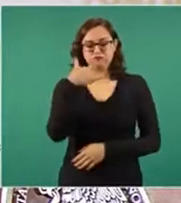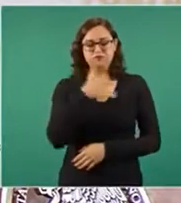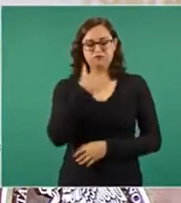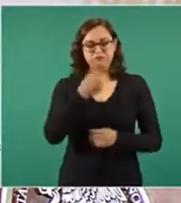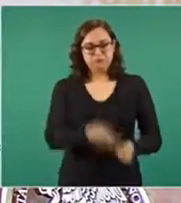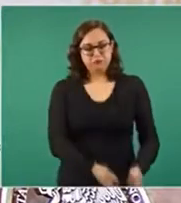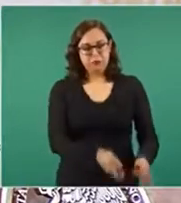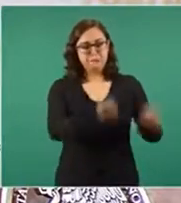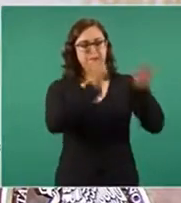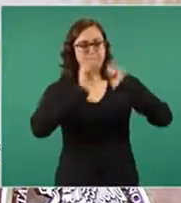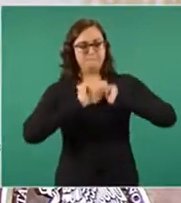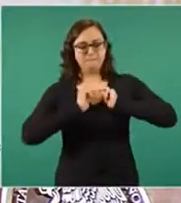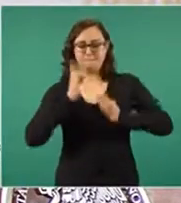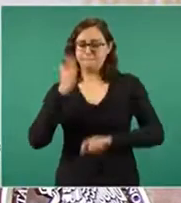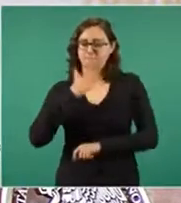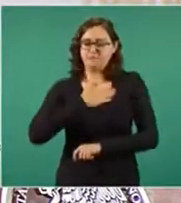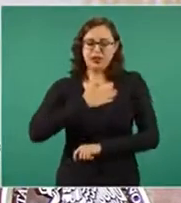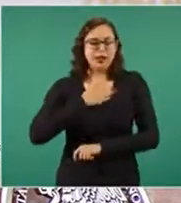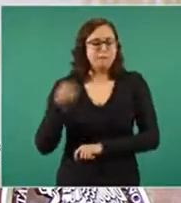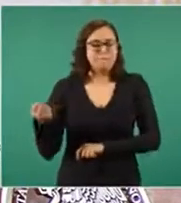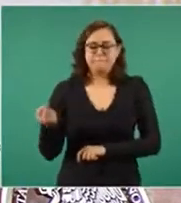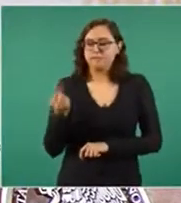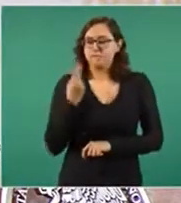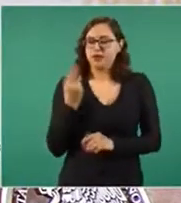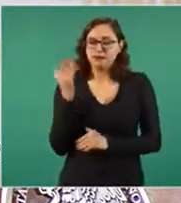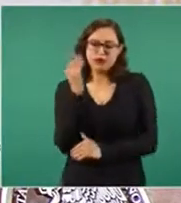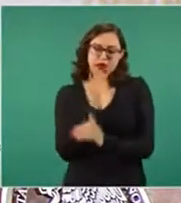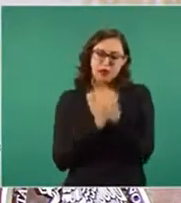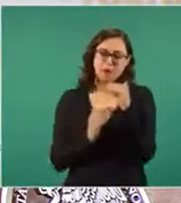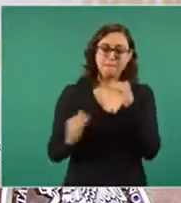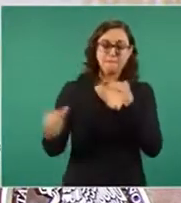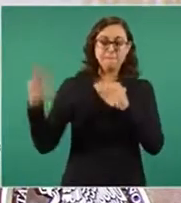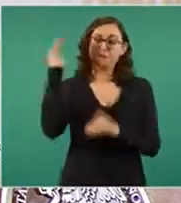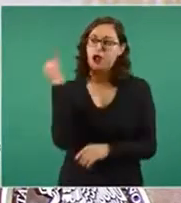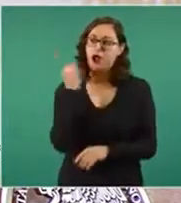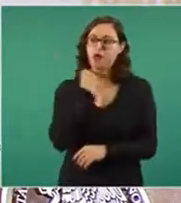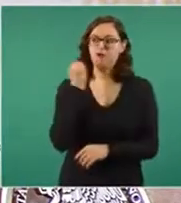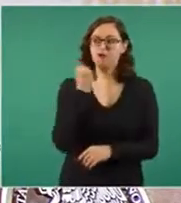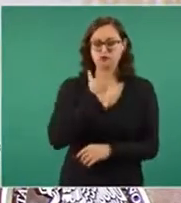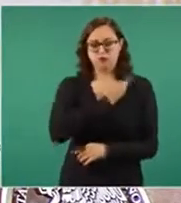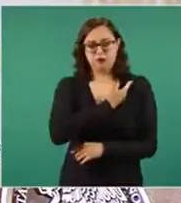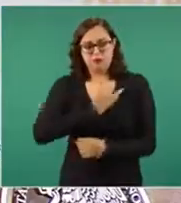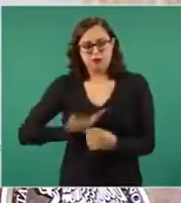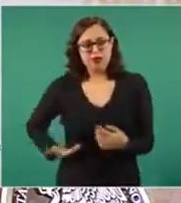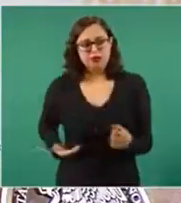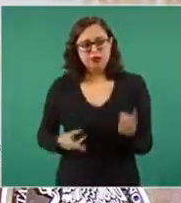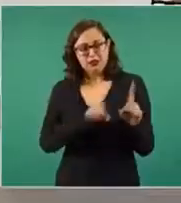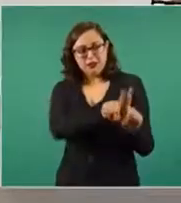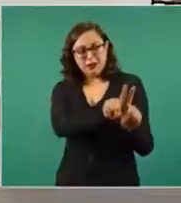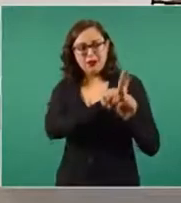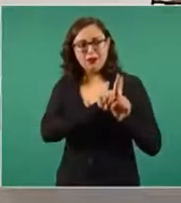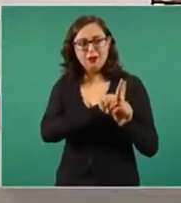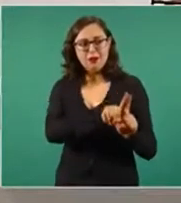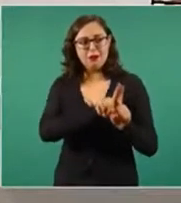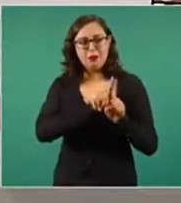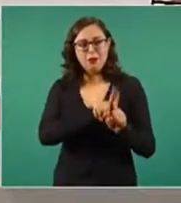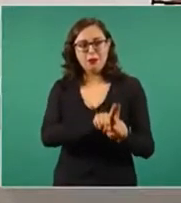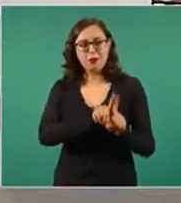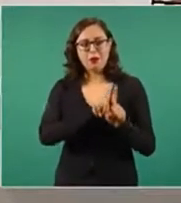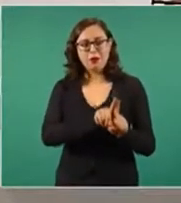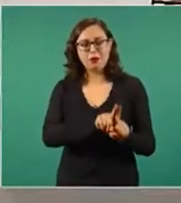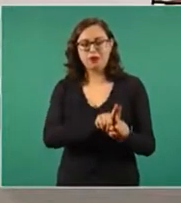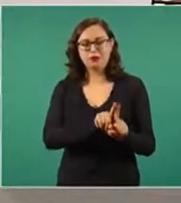distinción en mi carrera profesional, el trabajo hombro a hombro junto al presidente de México como su